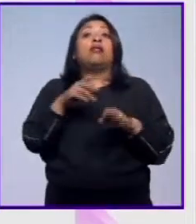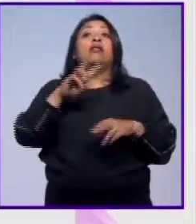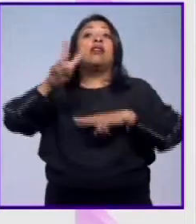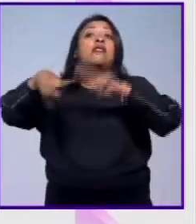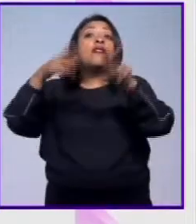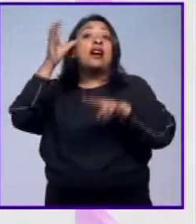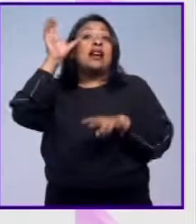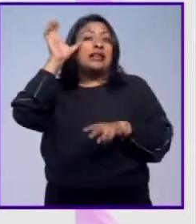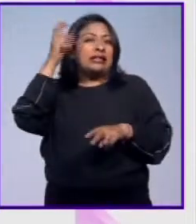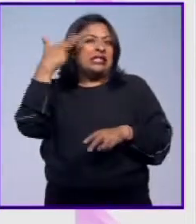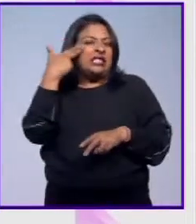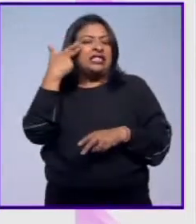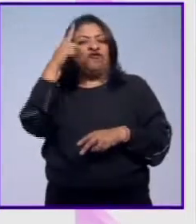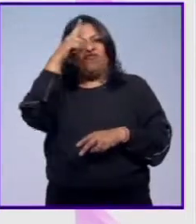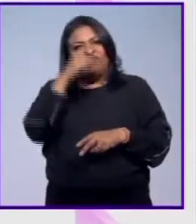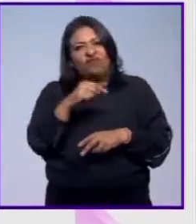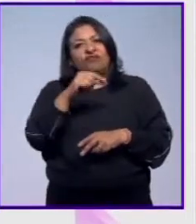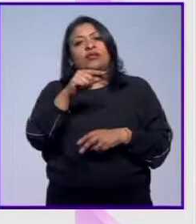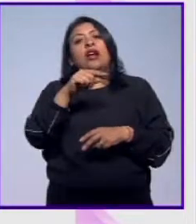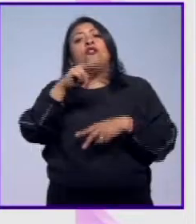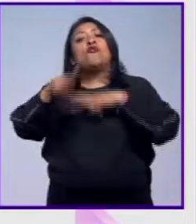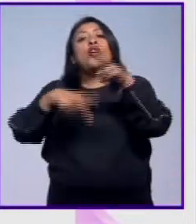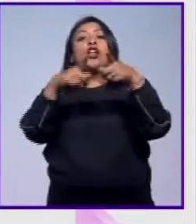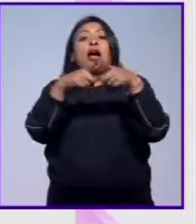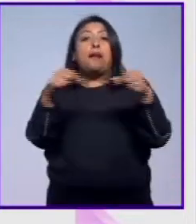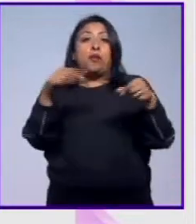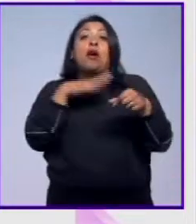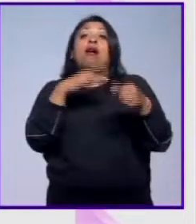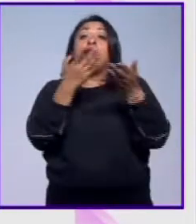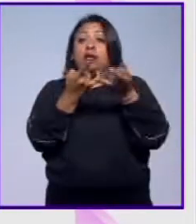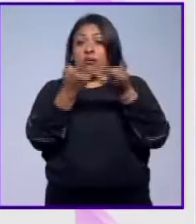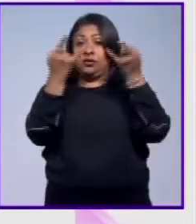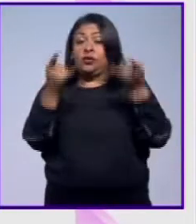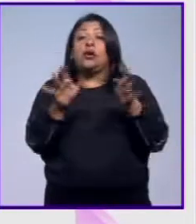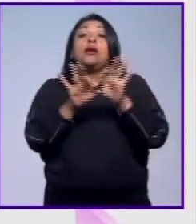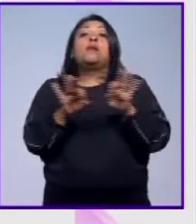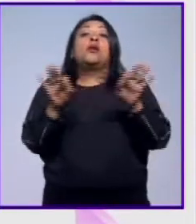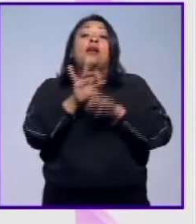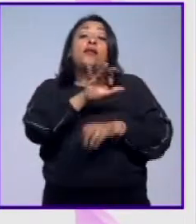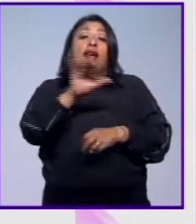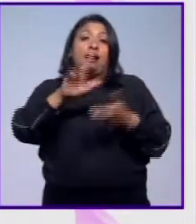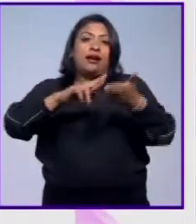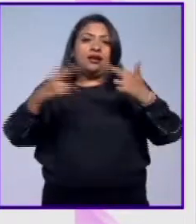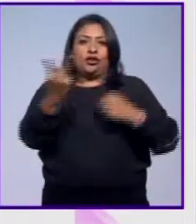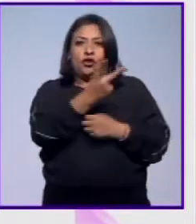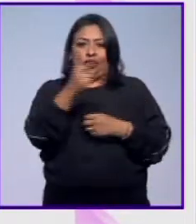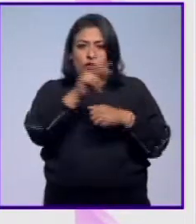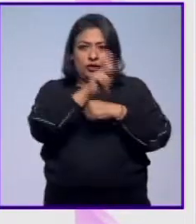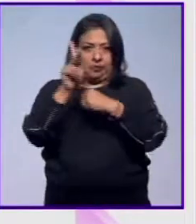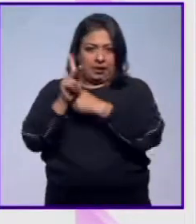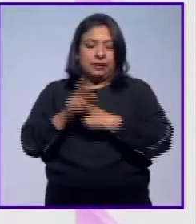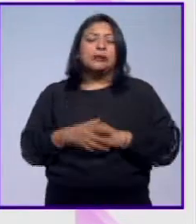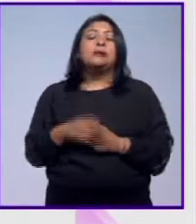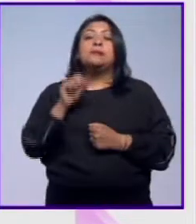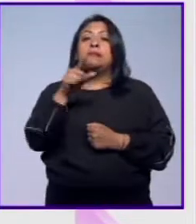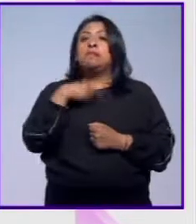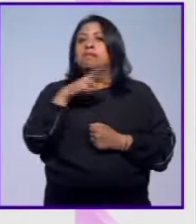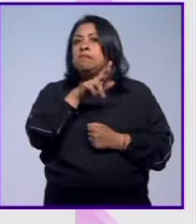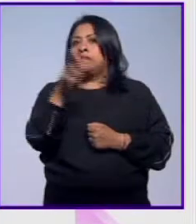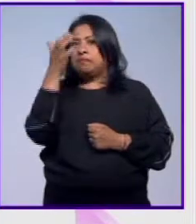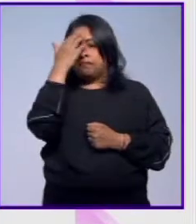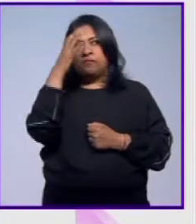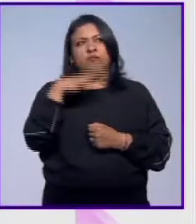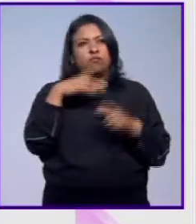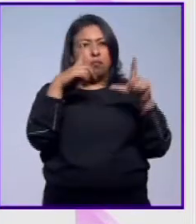China, pero no pudieron llegar. Llegaron finalmente a Japón y es una de las historias importantes en las relaciones de estos dos países. Y también hay que reconocer que hay que tener muy